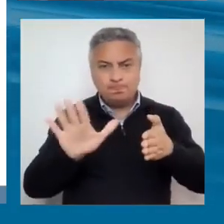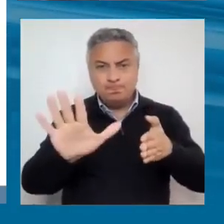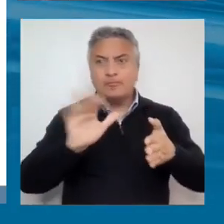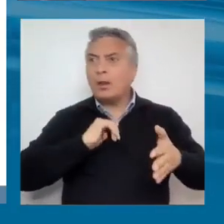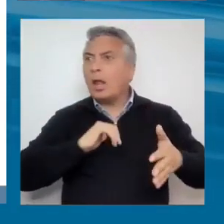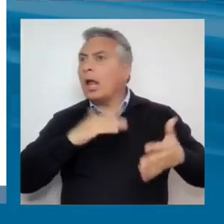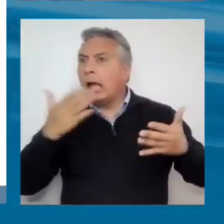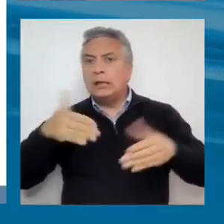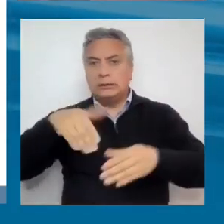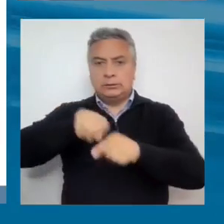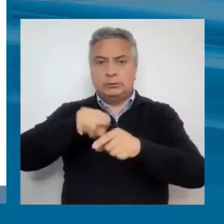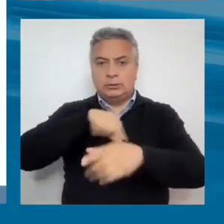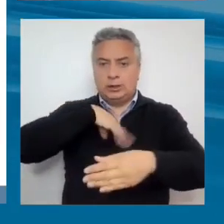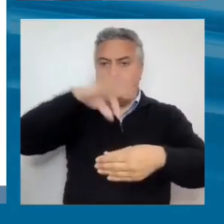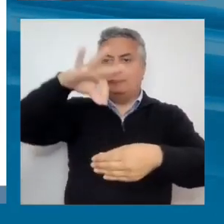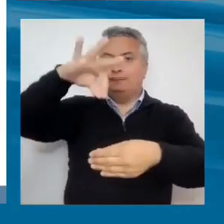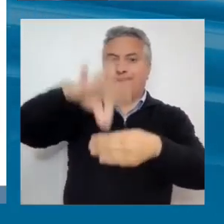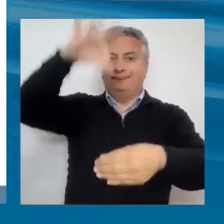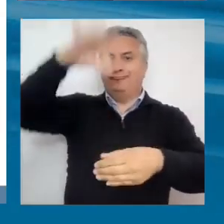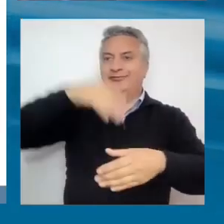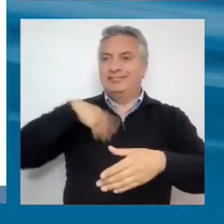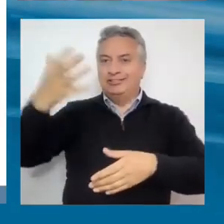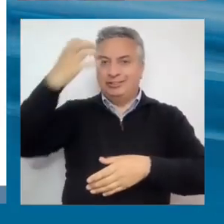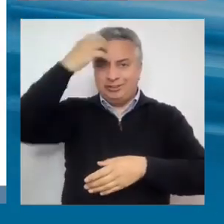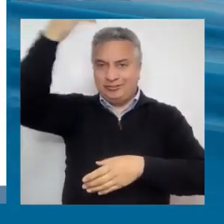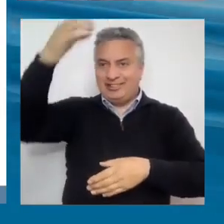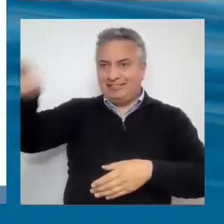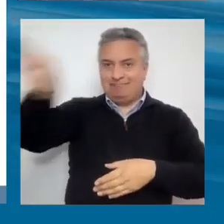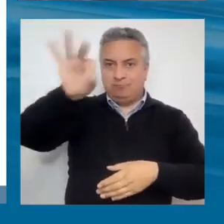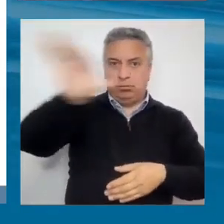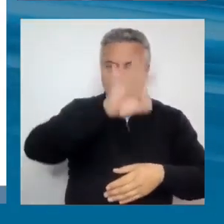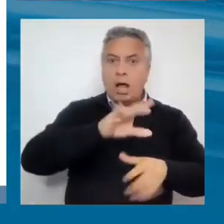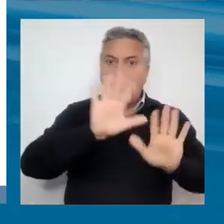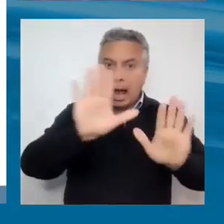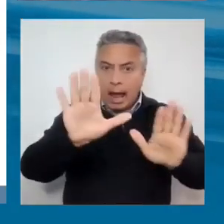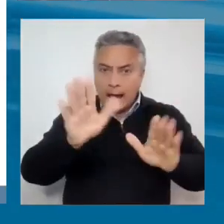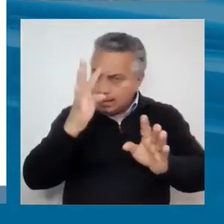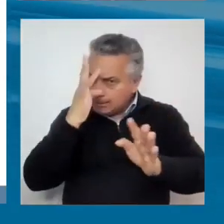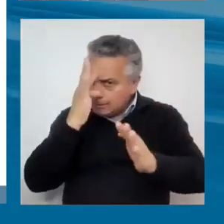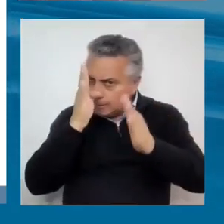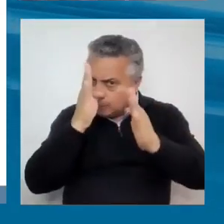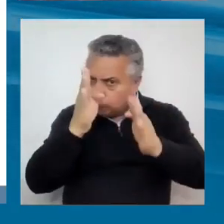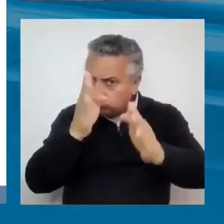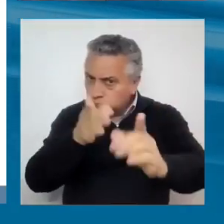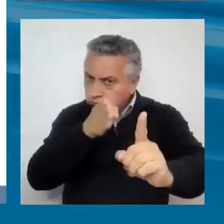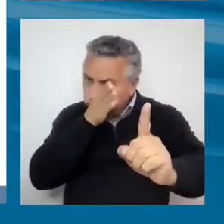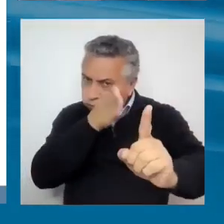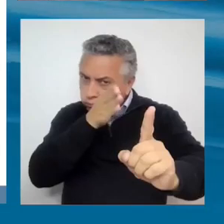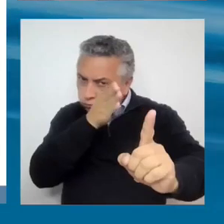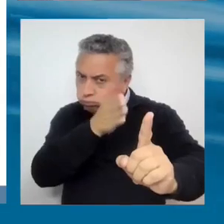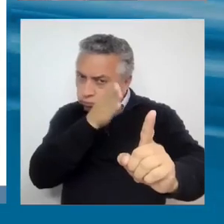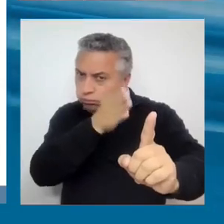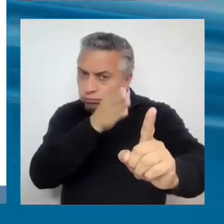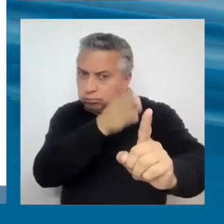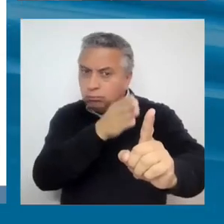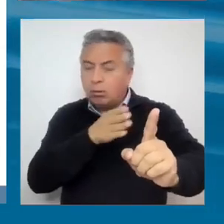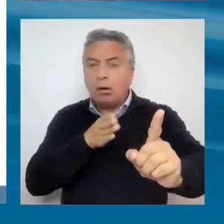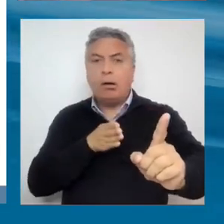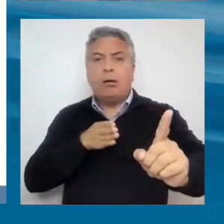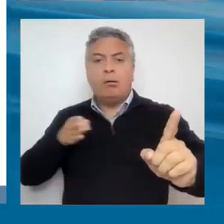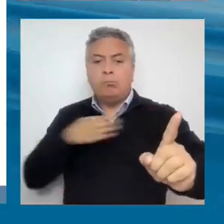tiene una sociedad de darse dirección y de mantener un rumbo, en vez de tener un rumbo zigzagueante.